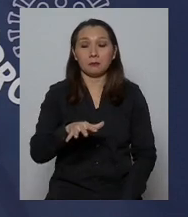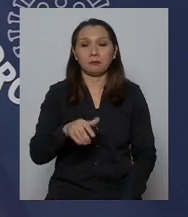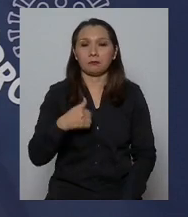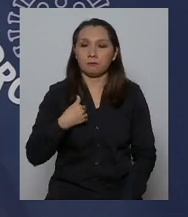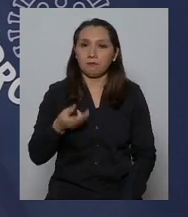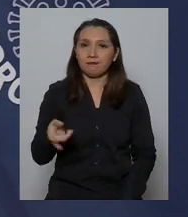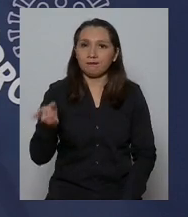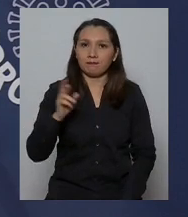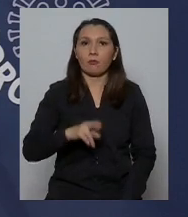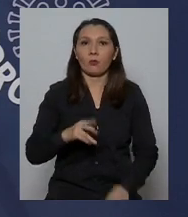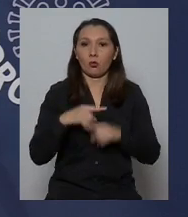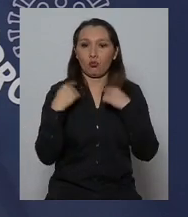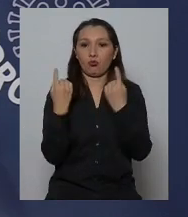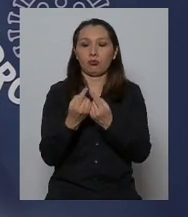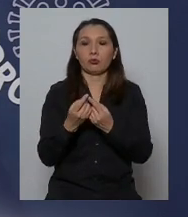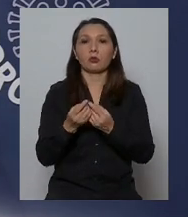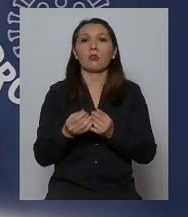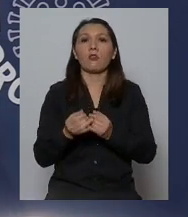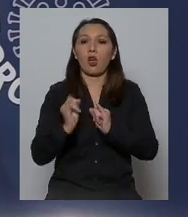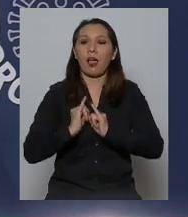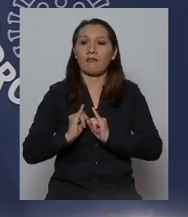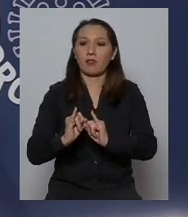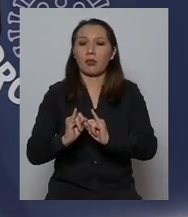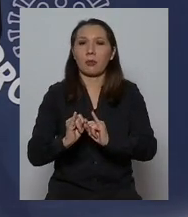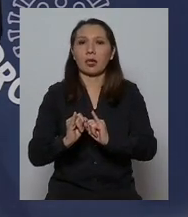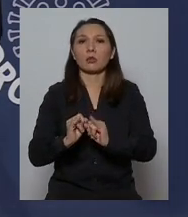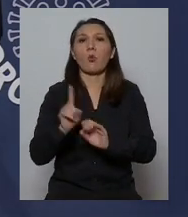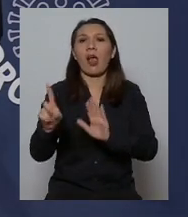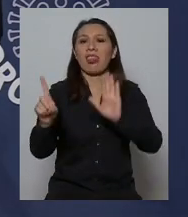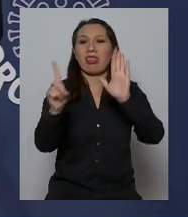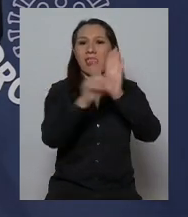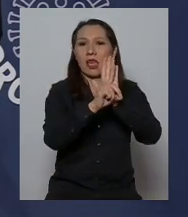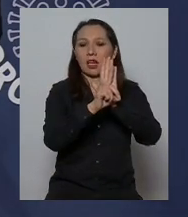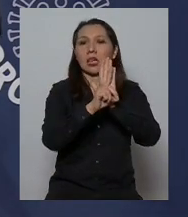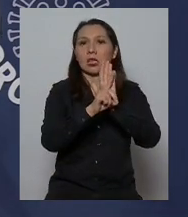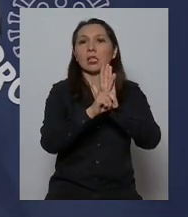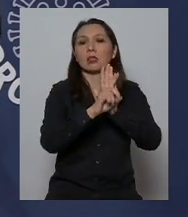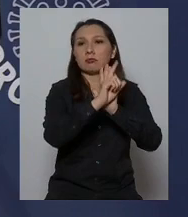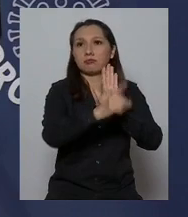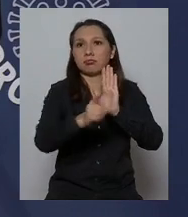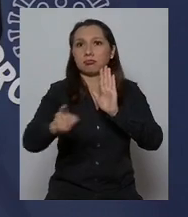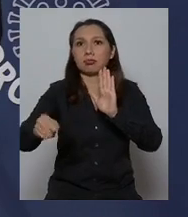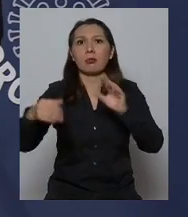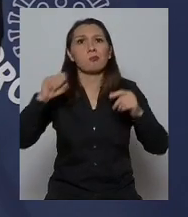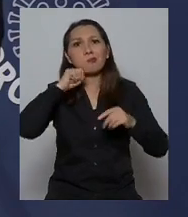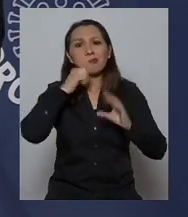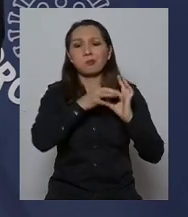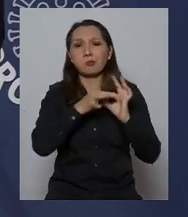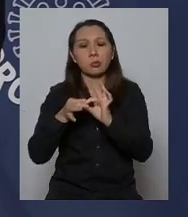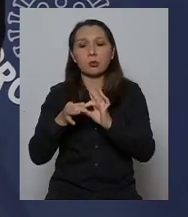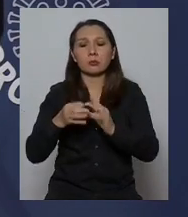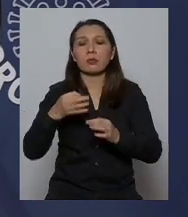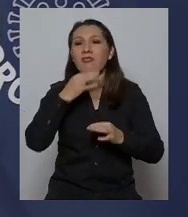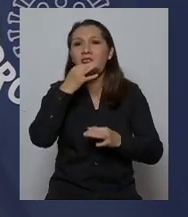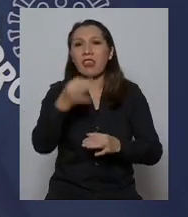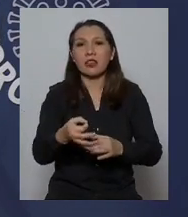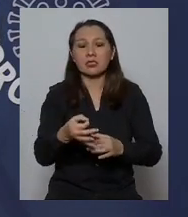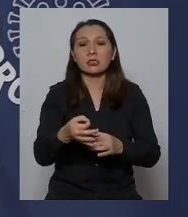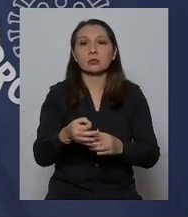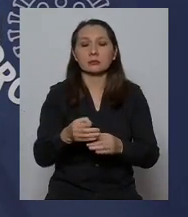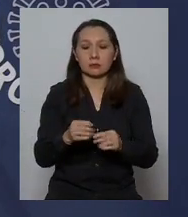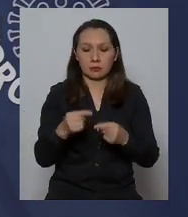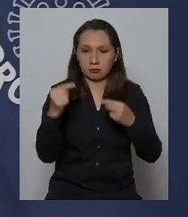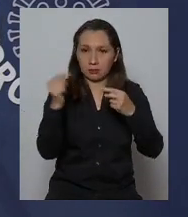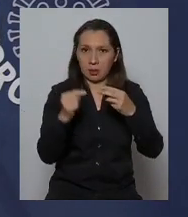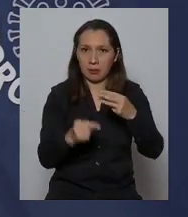insisto, vamos a entregar un decreto, una circular, en la cual se va a definir las